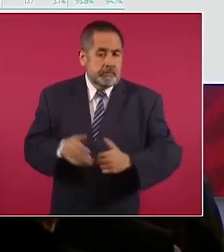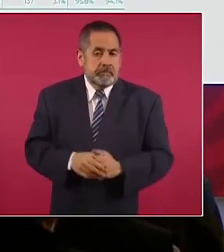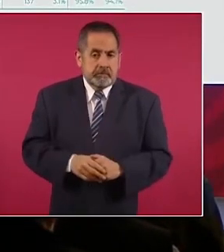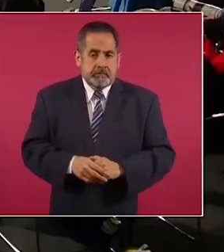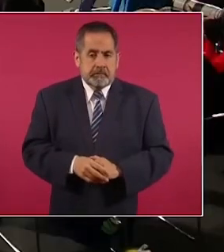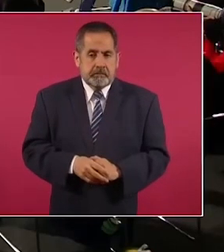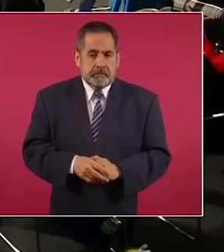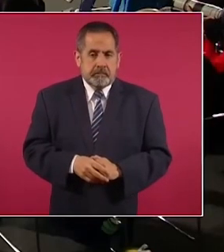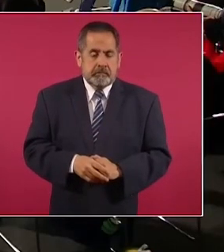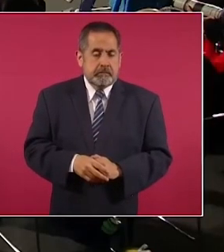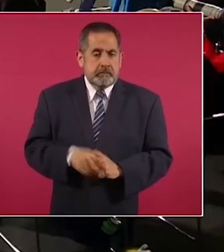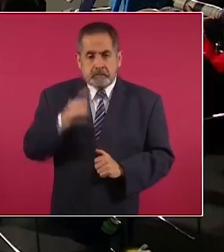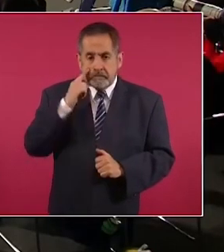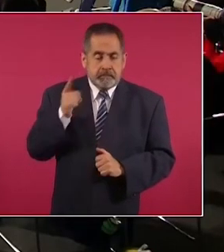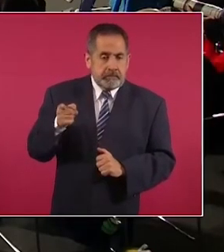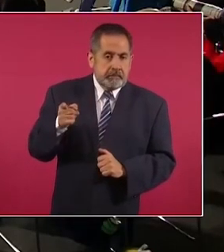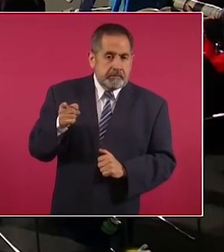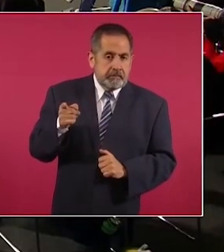fíjense aquí